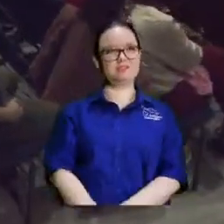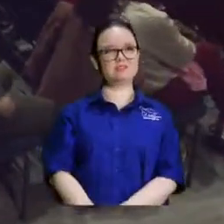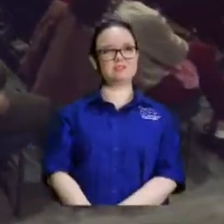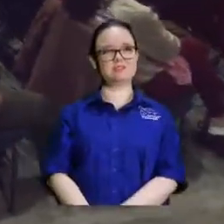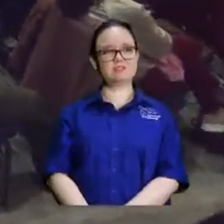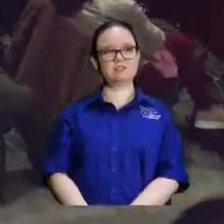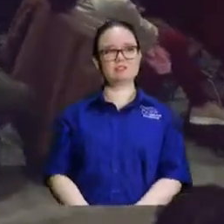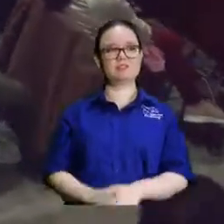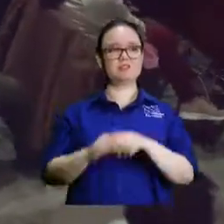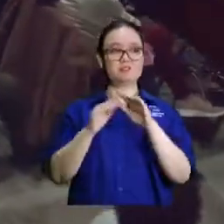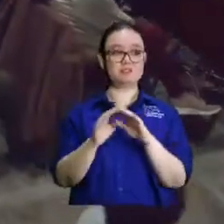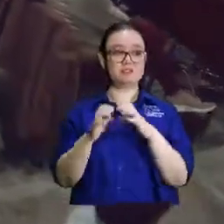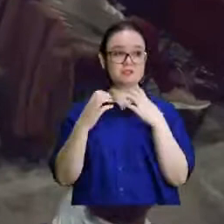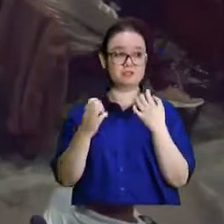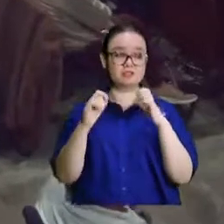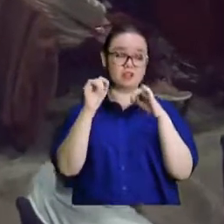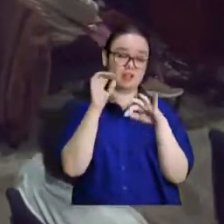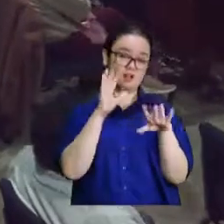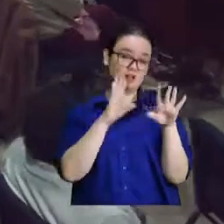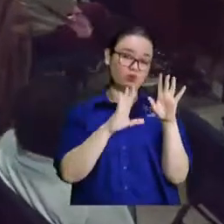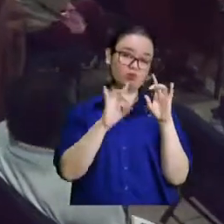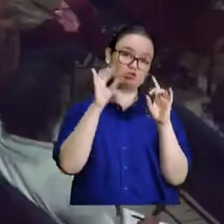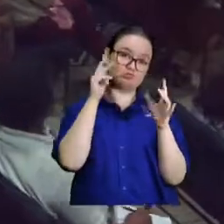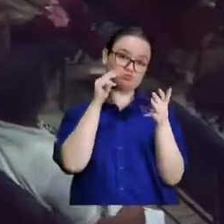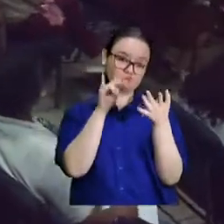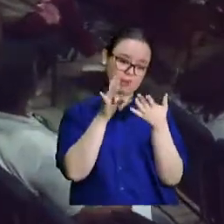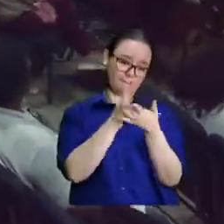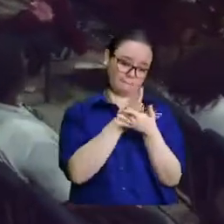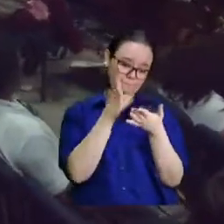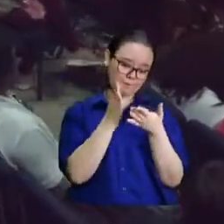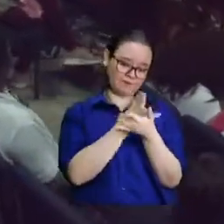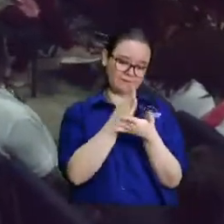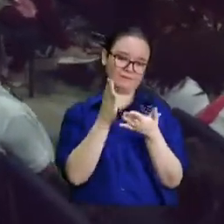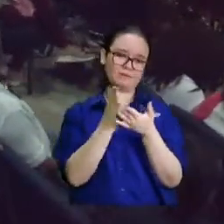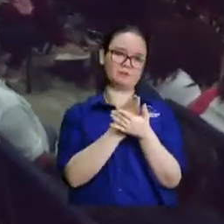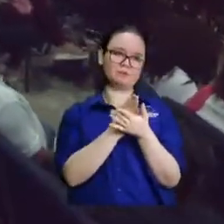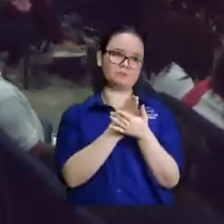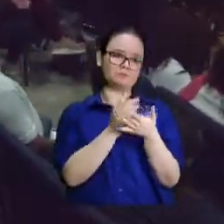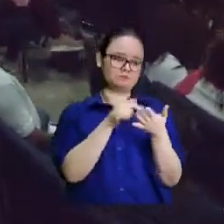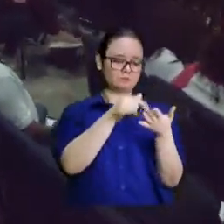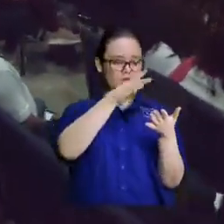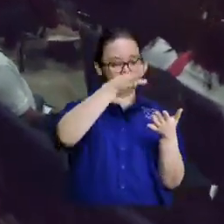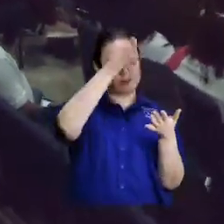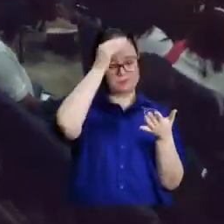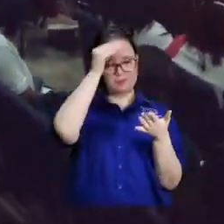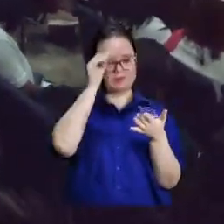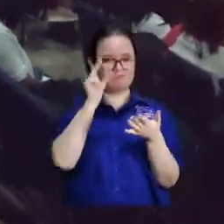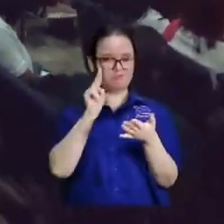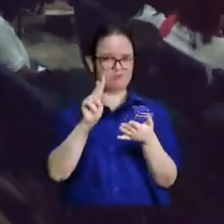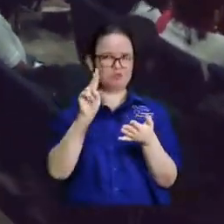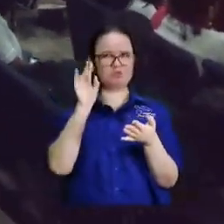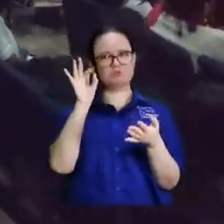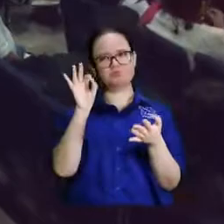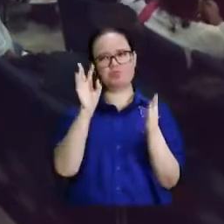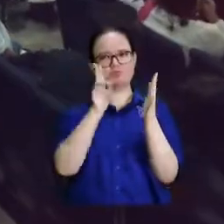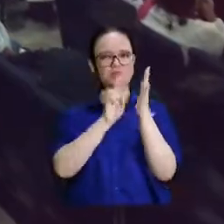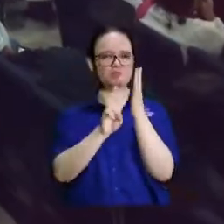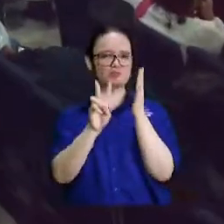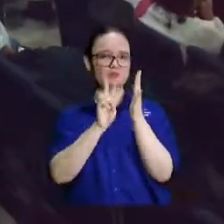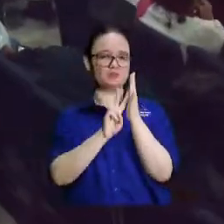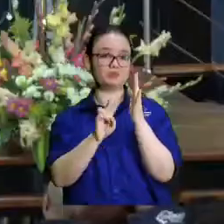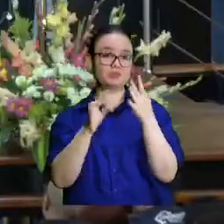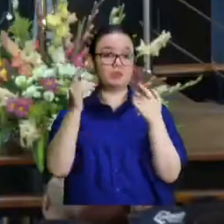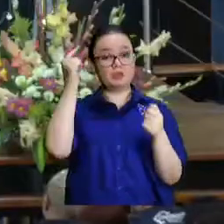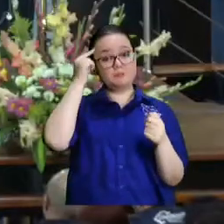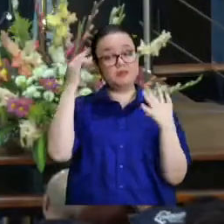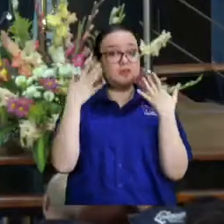entonces algunos hermano agarran la Biblia se aprenden unos dos tres versículos y creen que ya son expertos en la Biblia